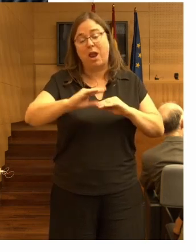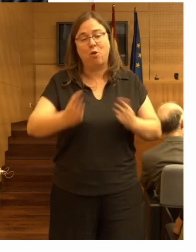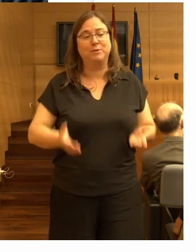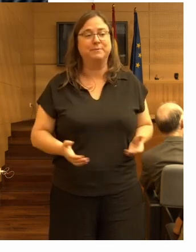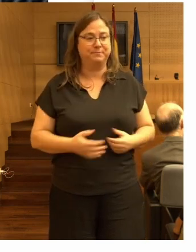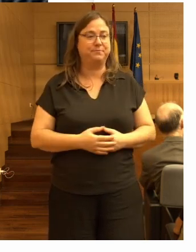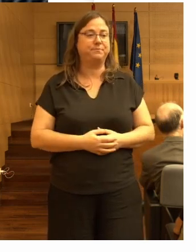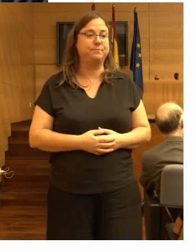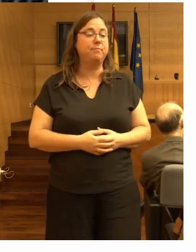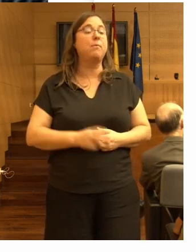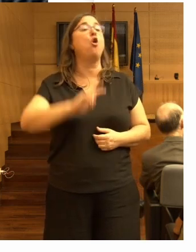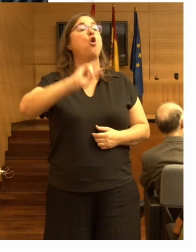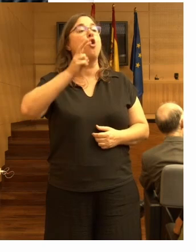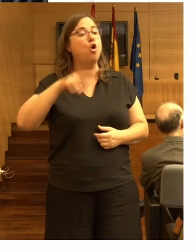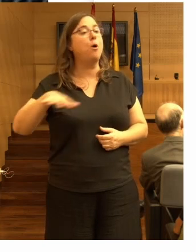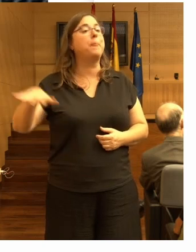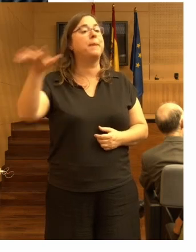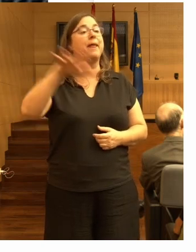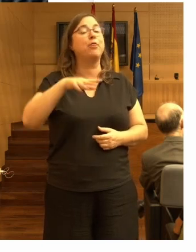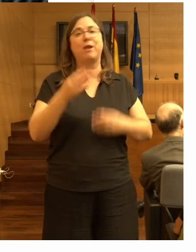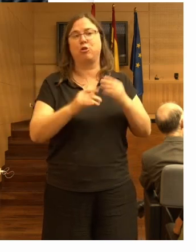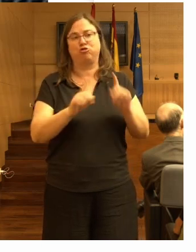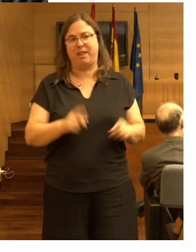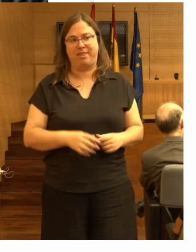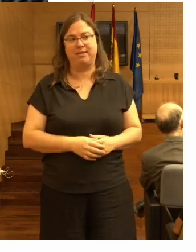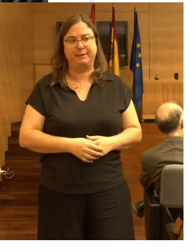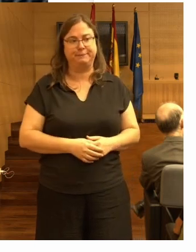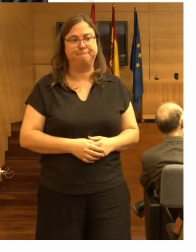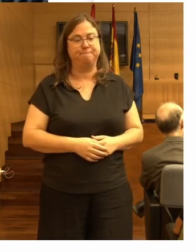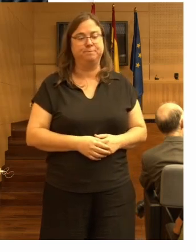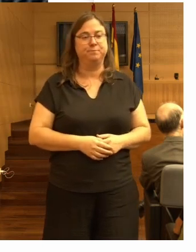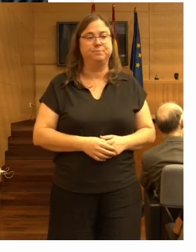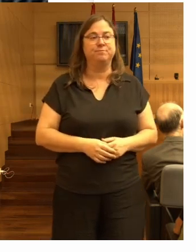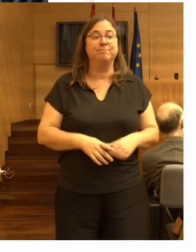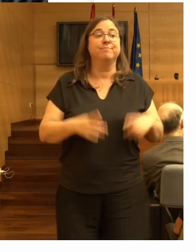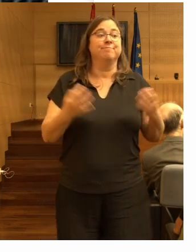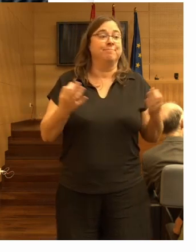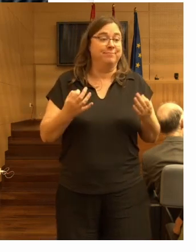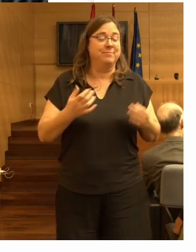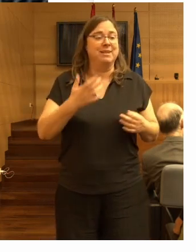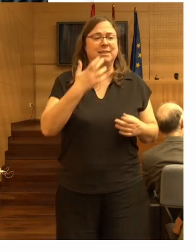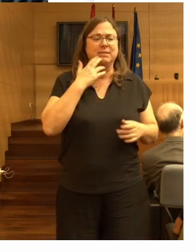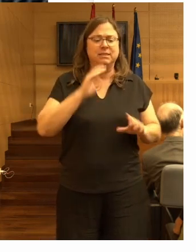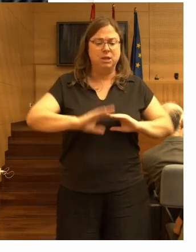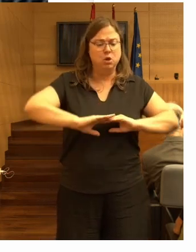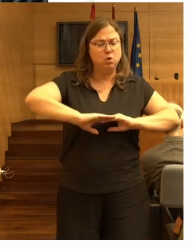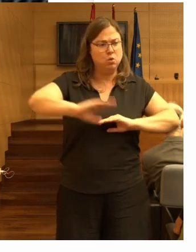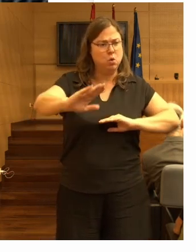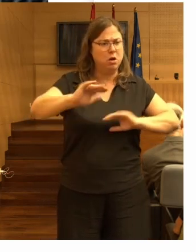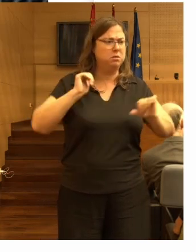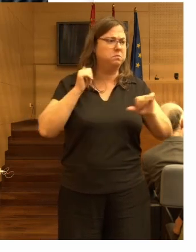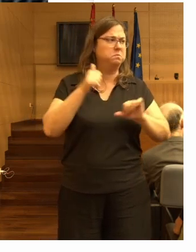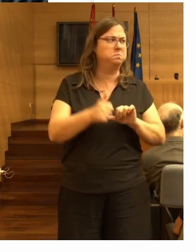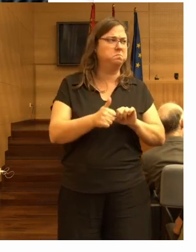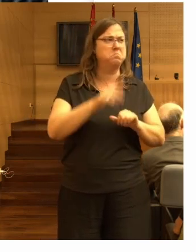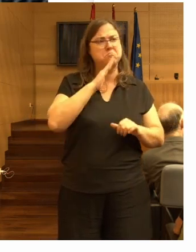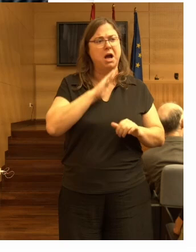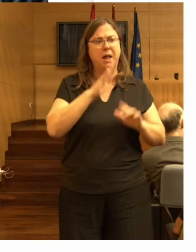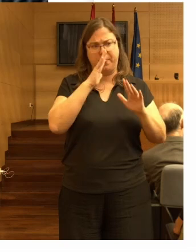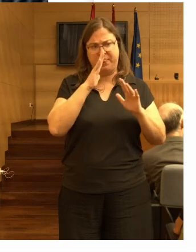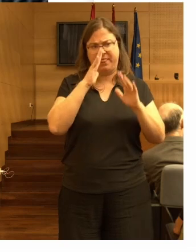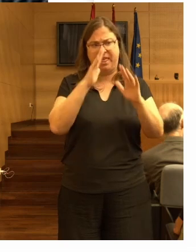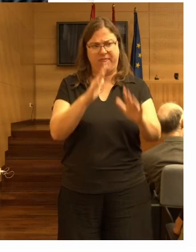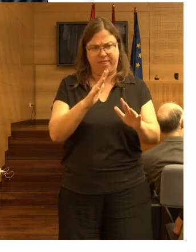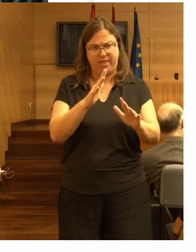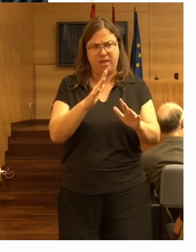suelo pero en otras regiones no se hace bueno en todo caso se lleva usando este suelo pues durante unos 10 años y ya se